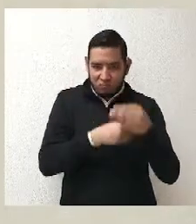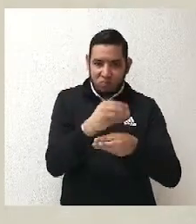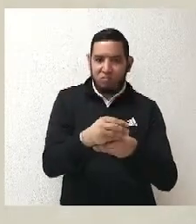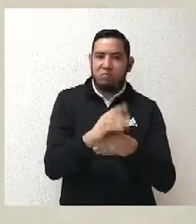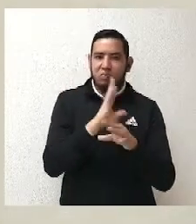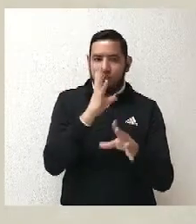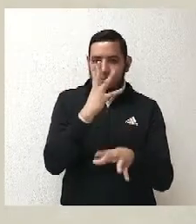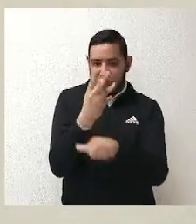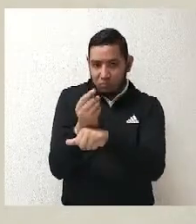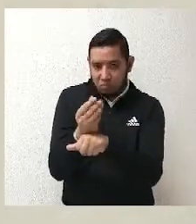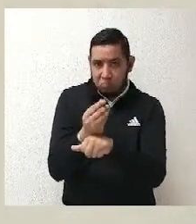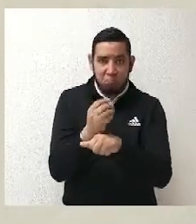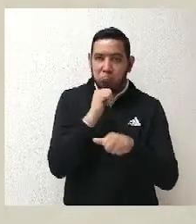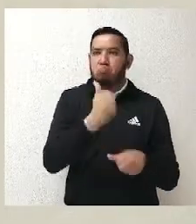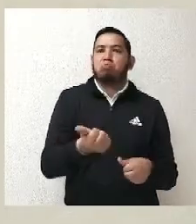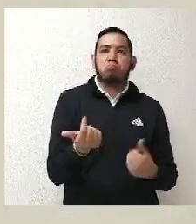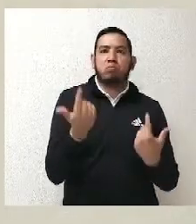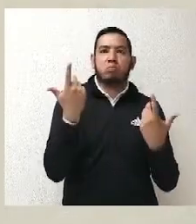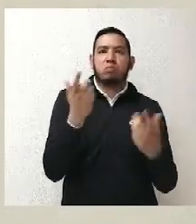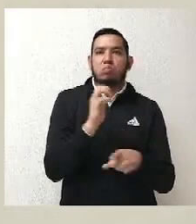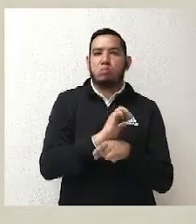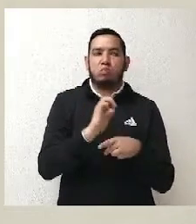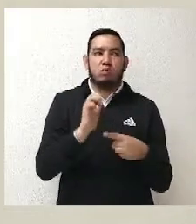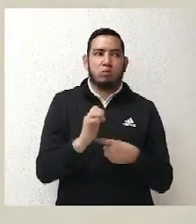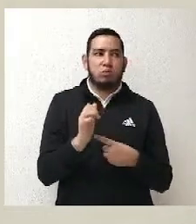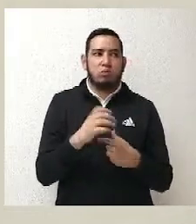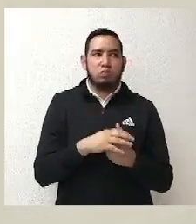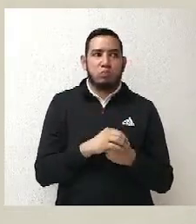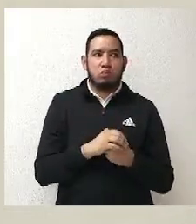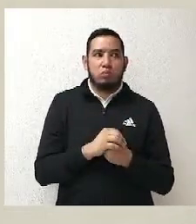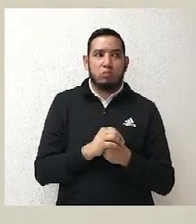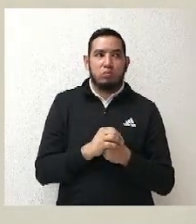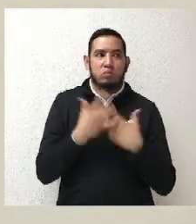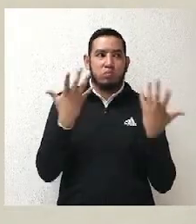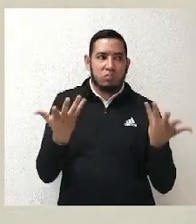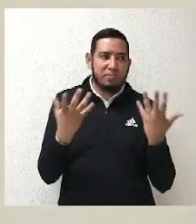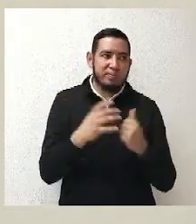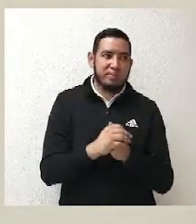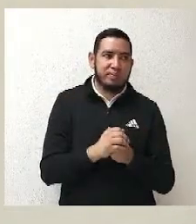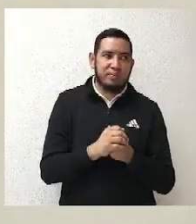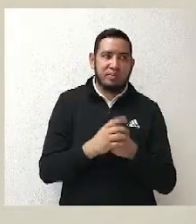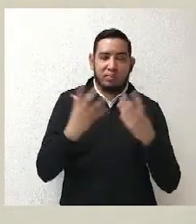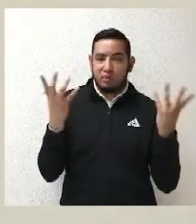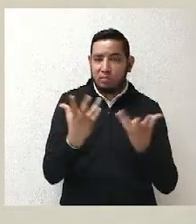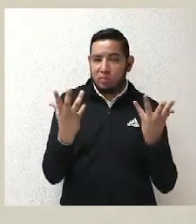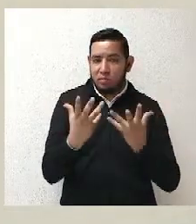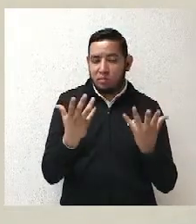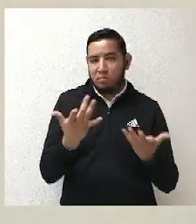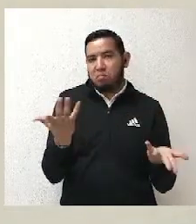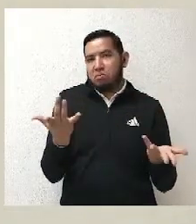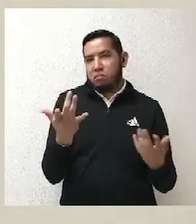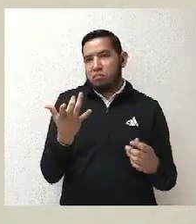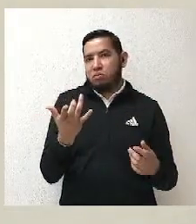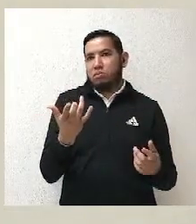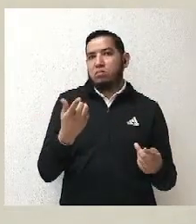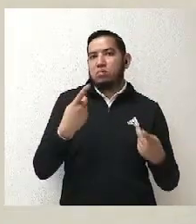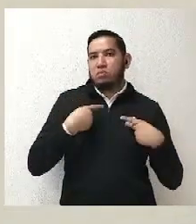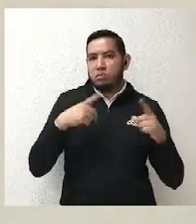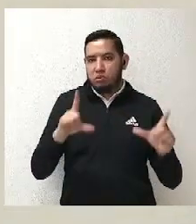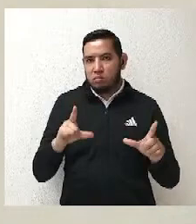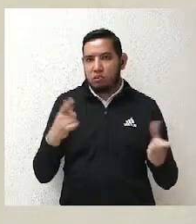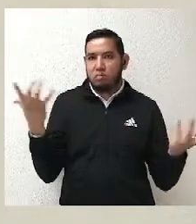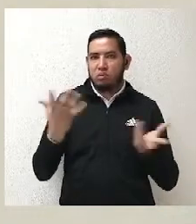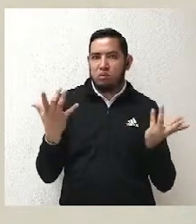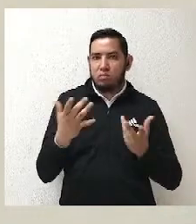con forma de derecho, conforme a la jurisprudencia existente y tratando de privilegiar los principios de